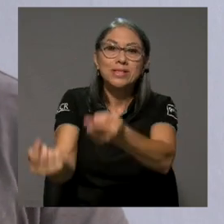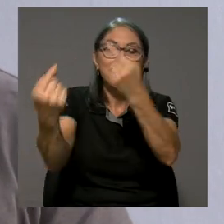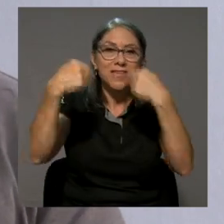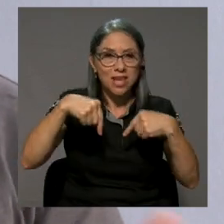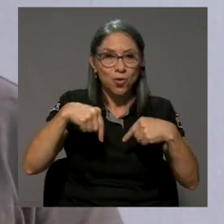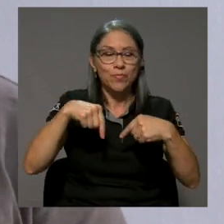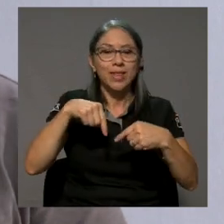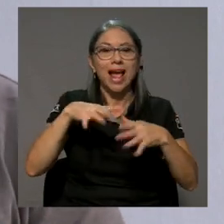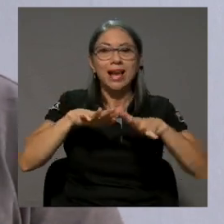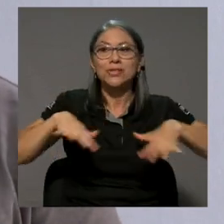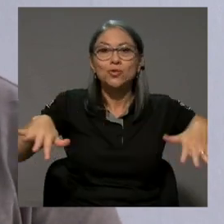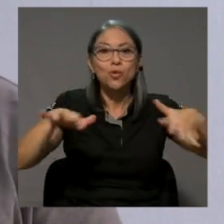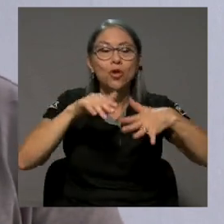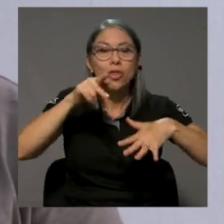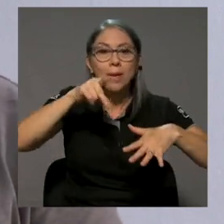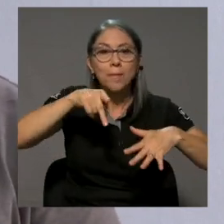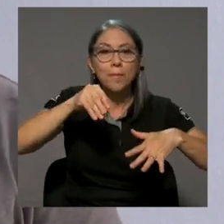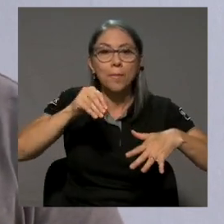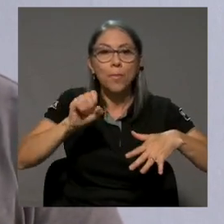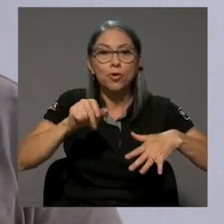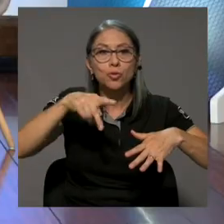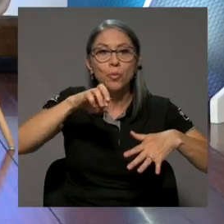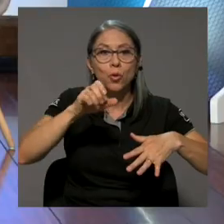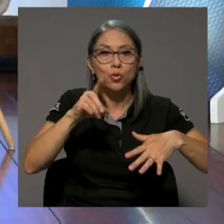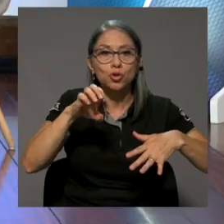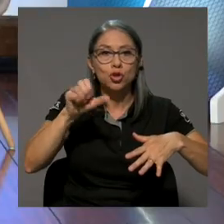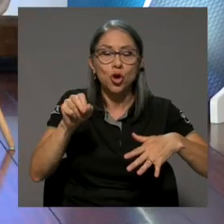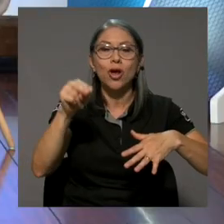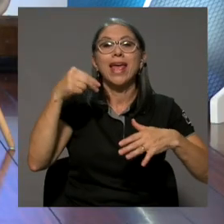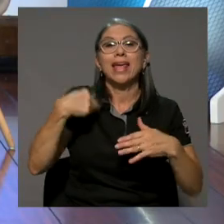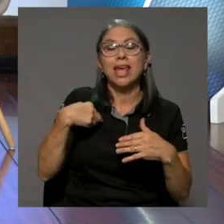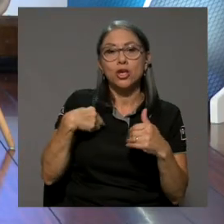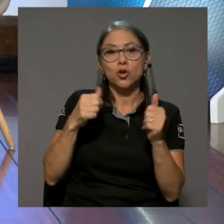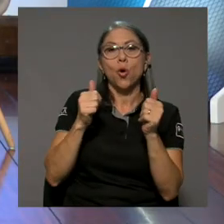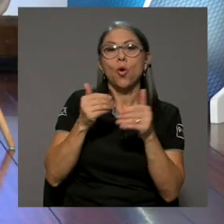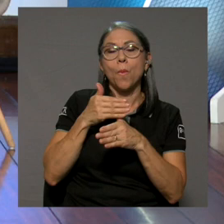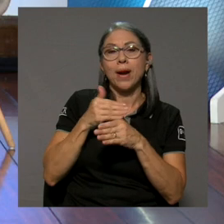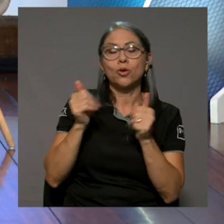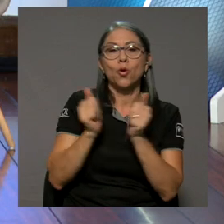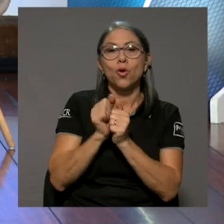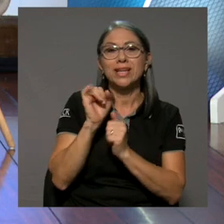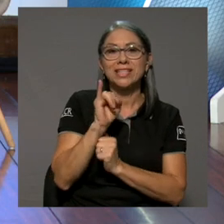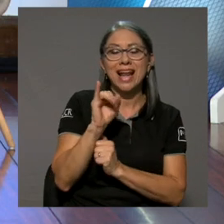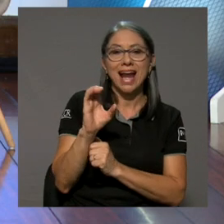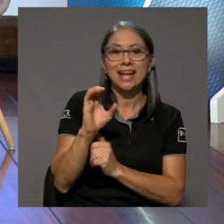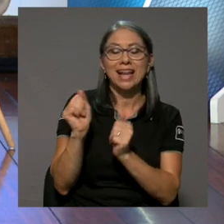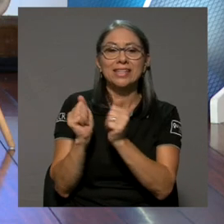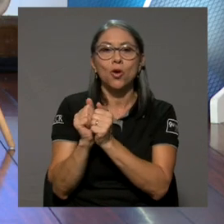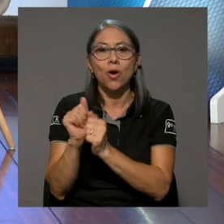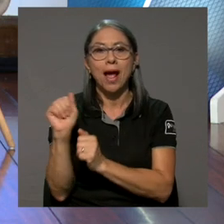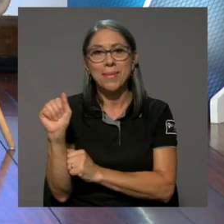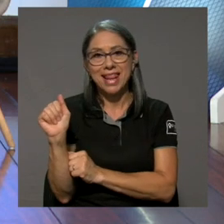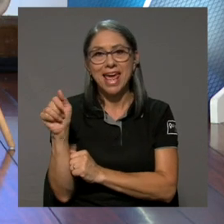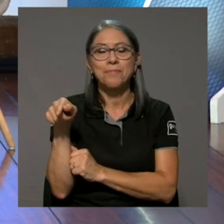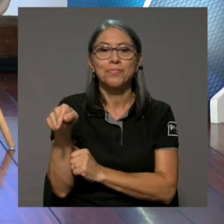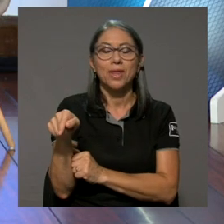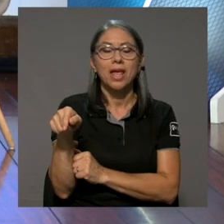vino al estudio de postproducción de nosotros, que comparto con Israel Cárdenas y con La Romelia. Y